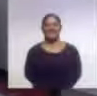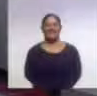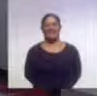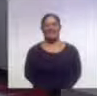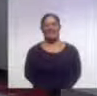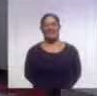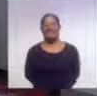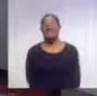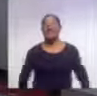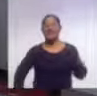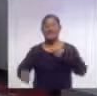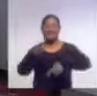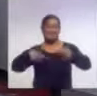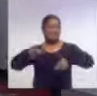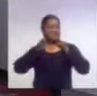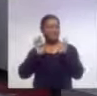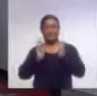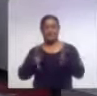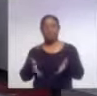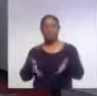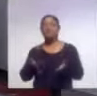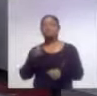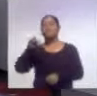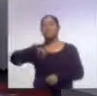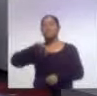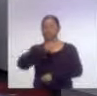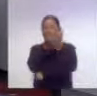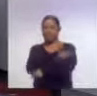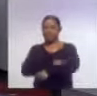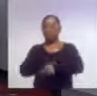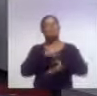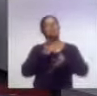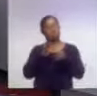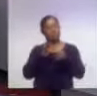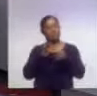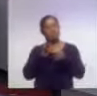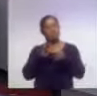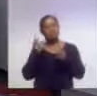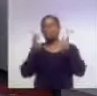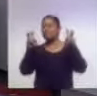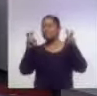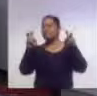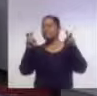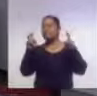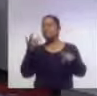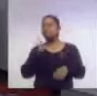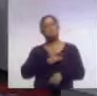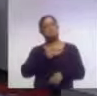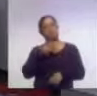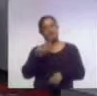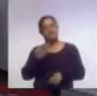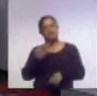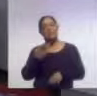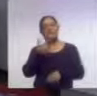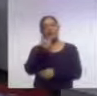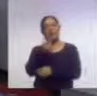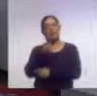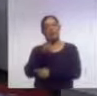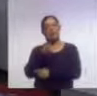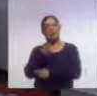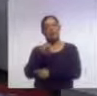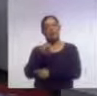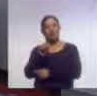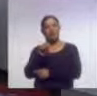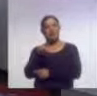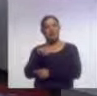Estamos de regreso y esta tarde le vamos a platicar en nuestra sección Bienestar sobre el gluten y le diremos si